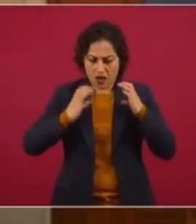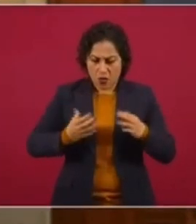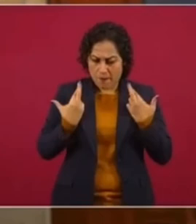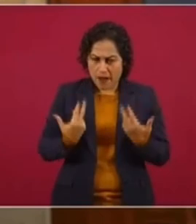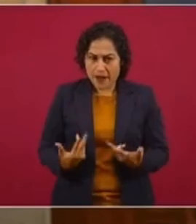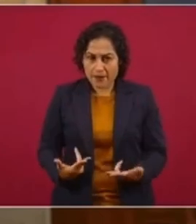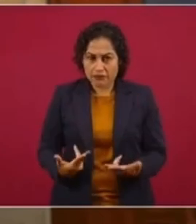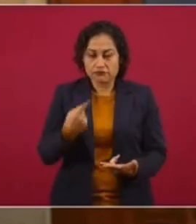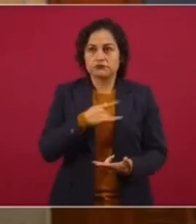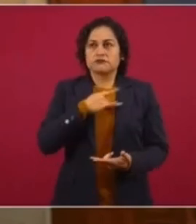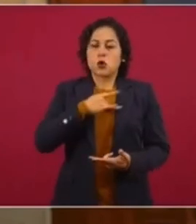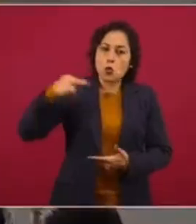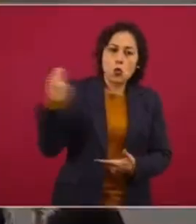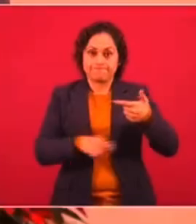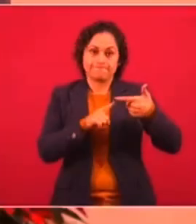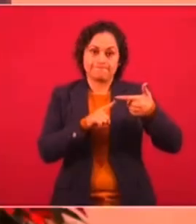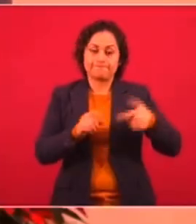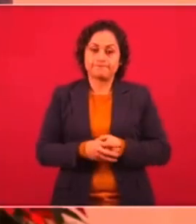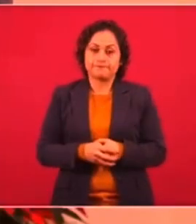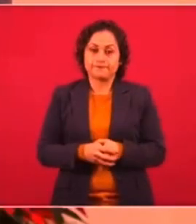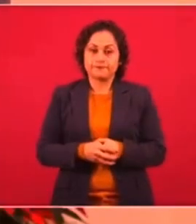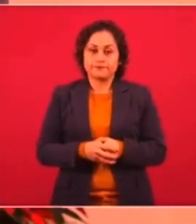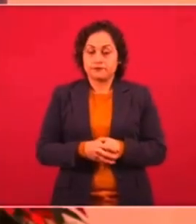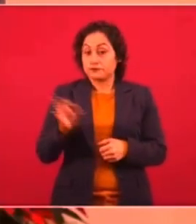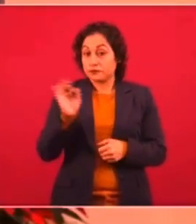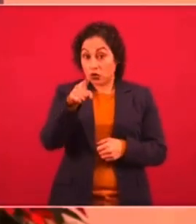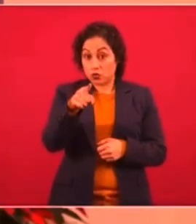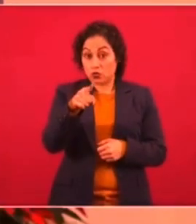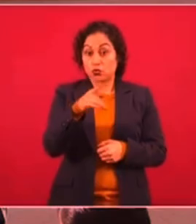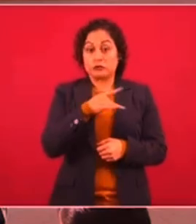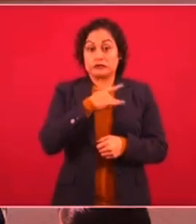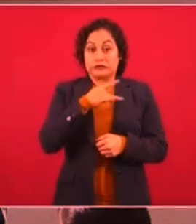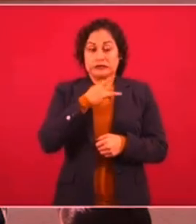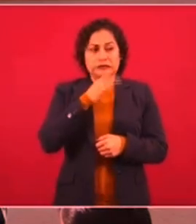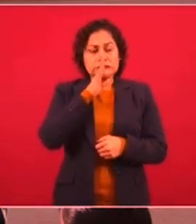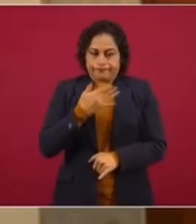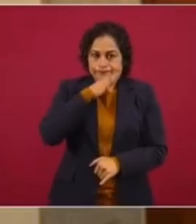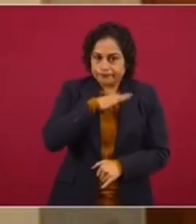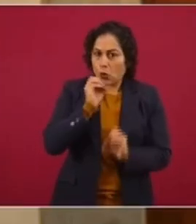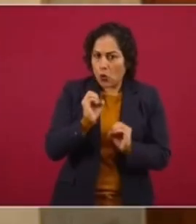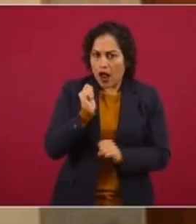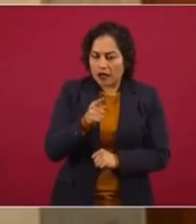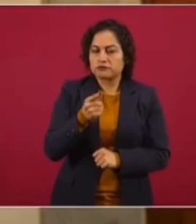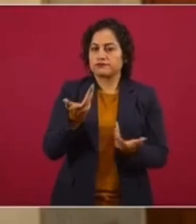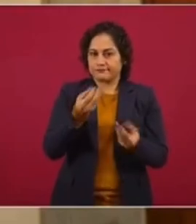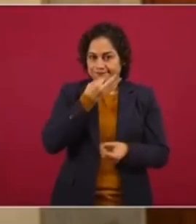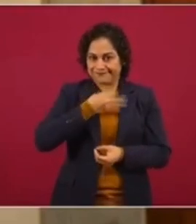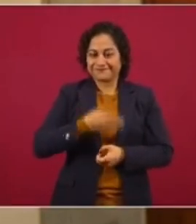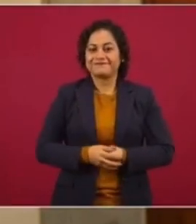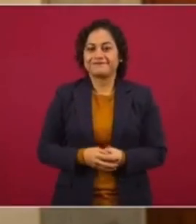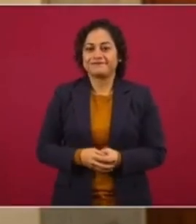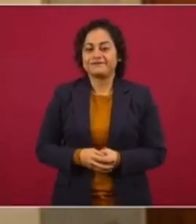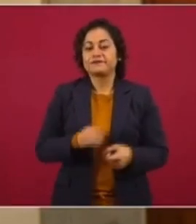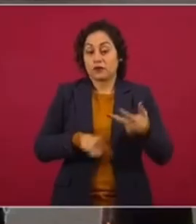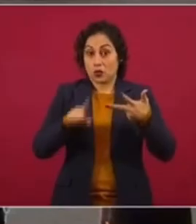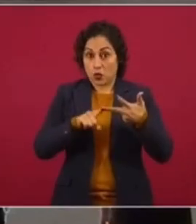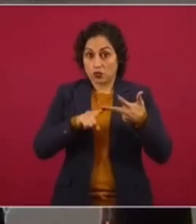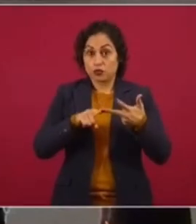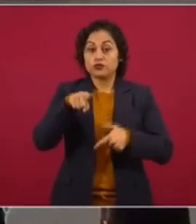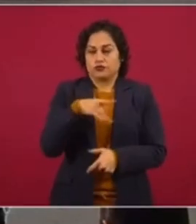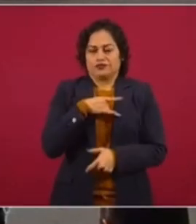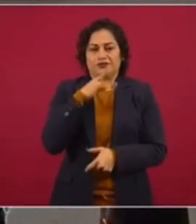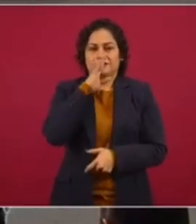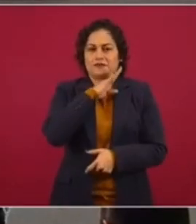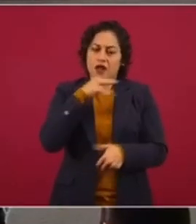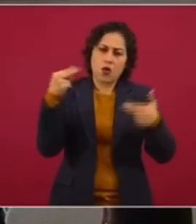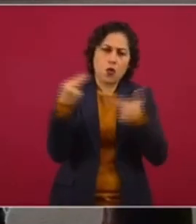inmediato para recibir atención médica. Si tienes síntomas, procura hacerte la prueba. Acude pronto a la clínica, centro de salud